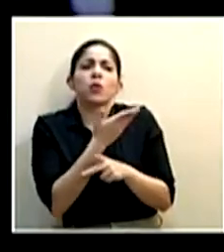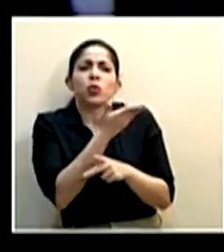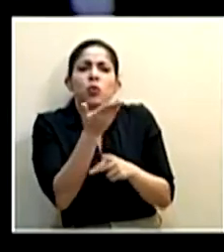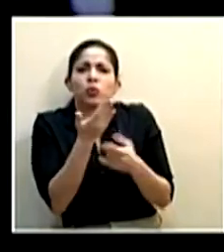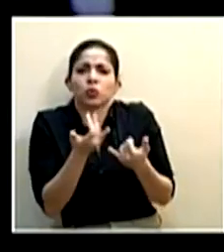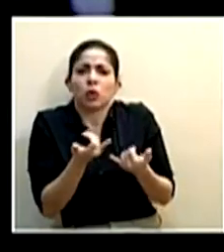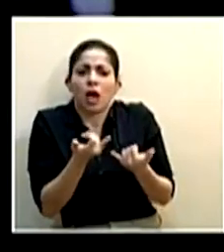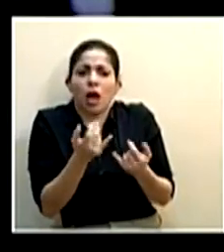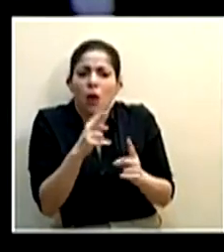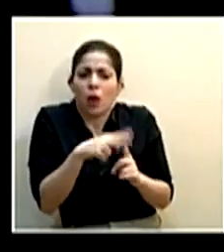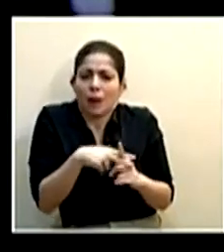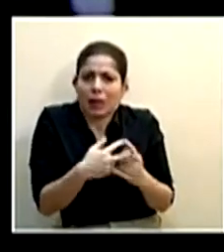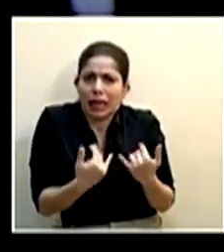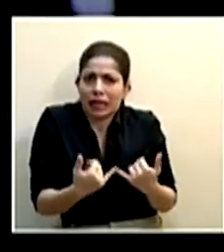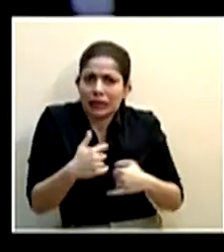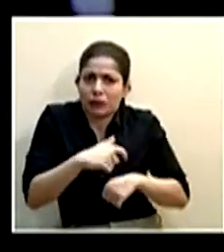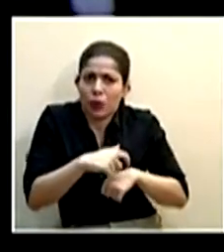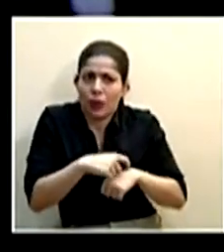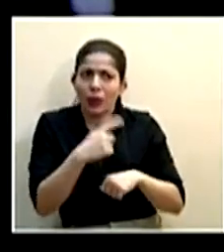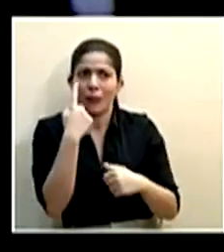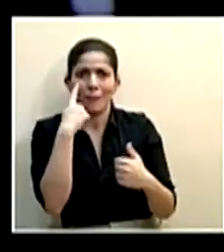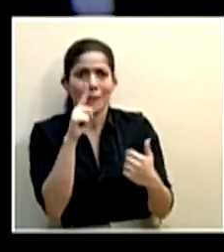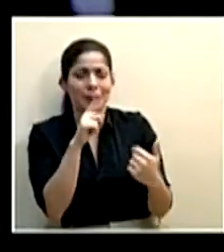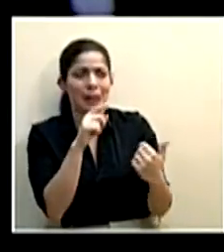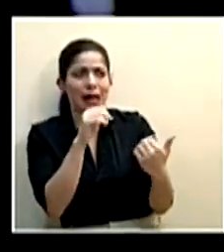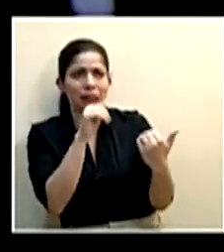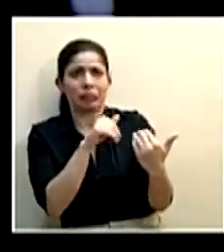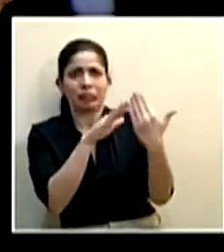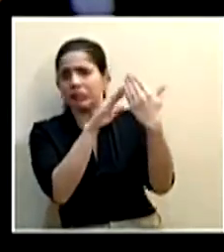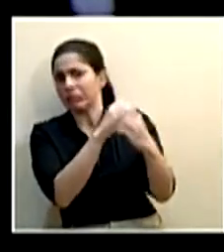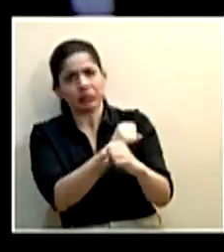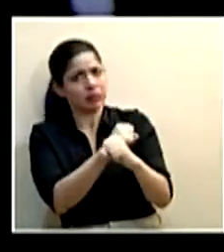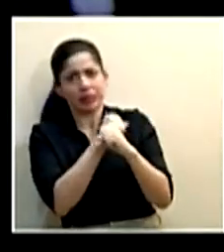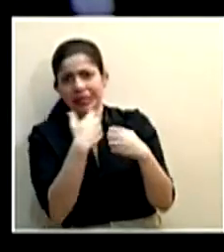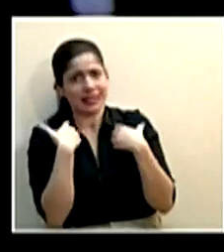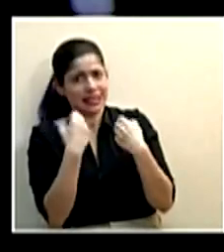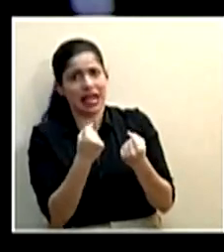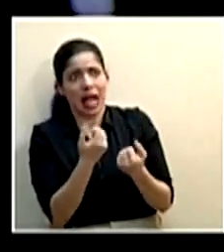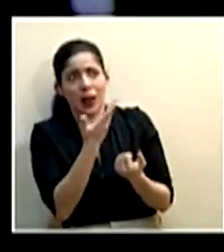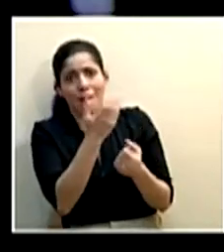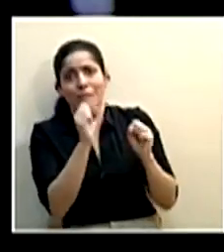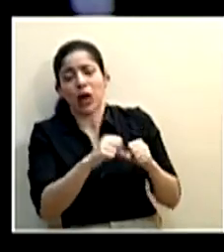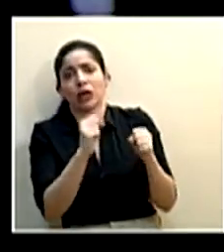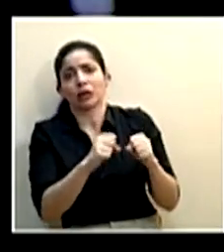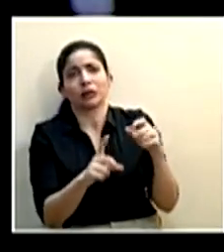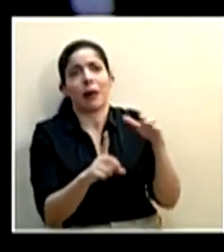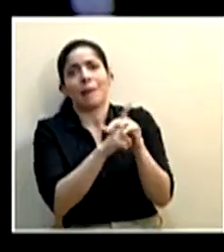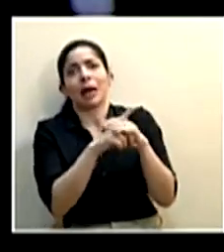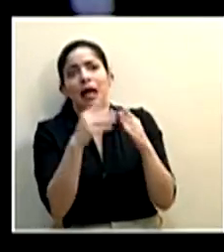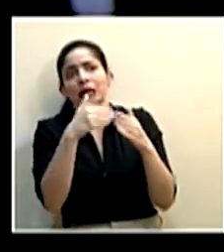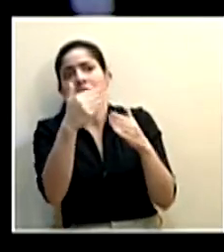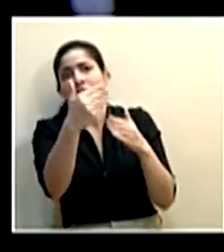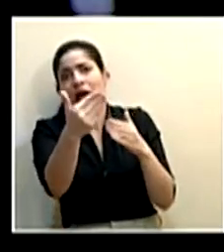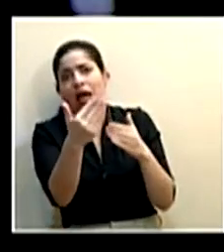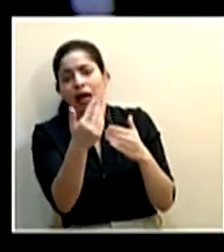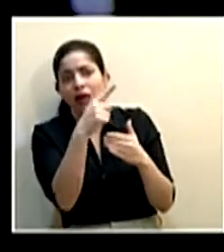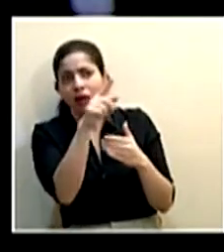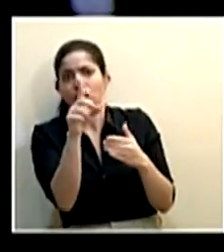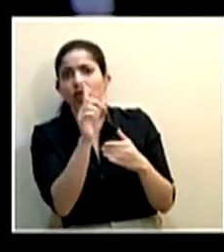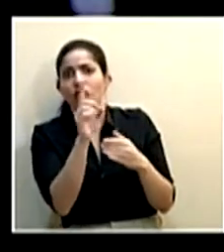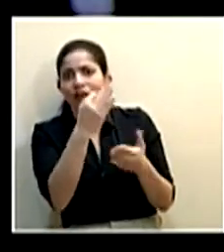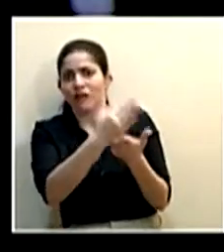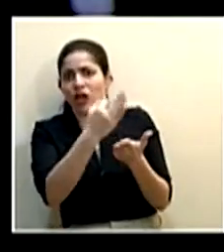asumiendo en estos momentos frente a la inseguridad sanitaria que se podría presentar eventualmente en el área